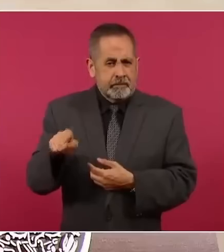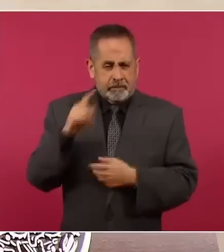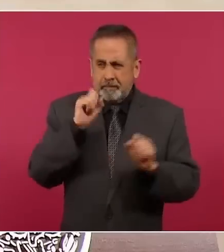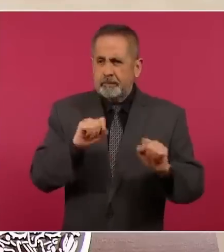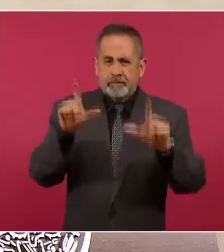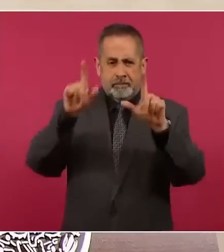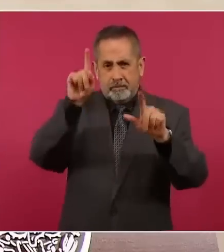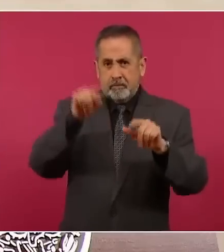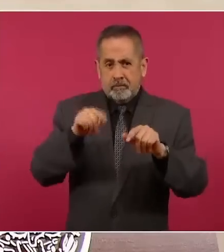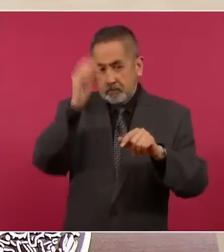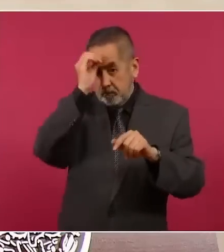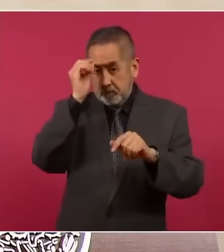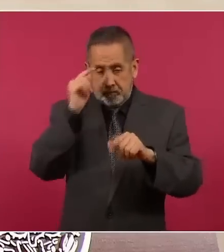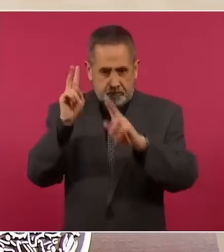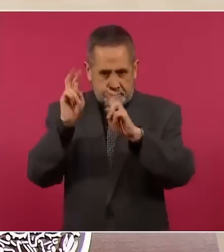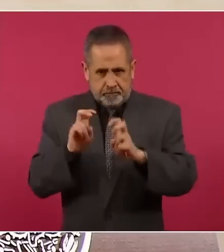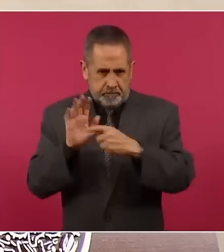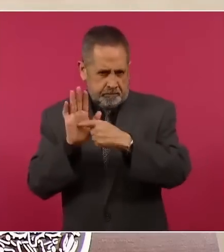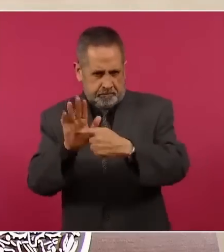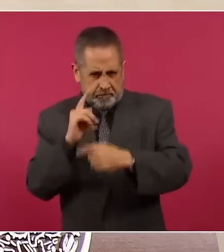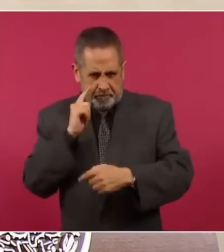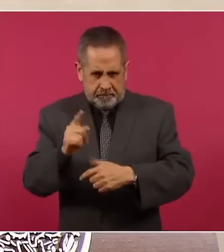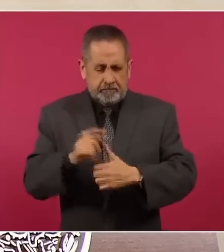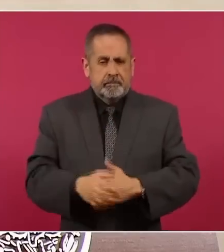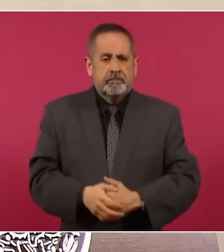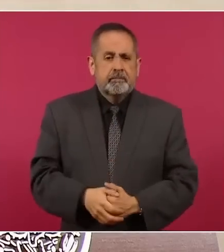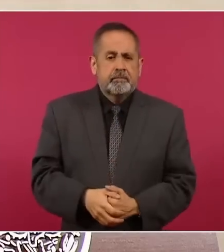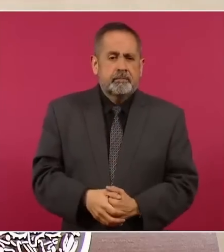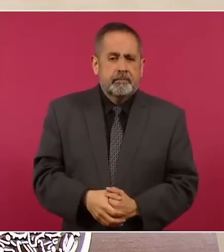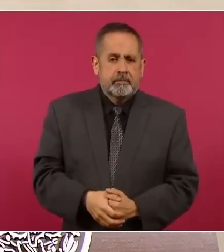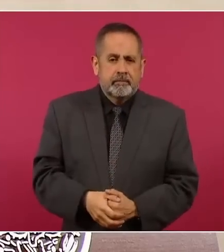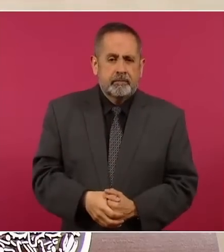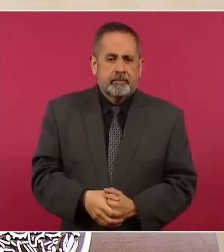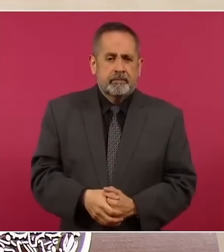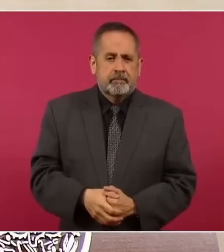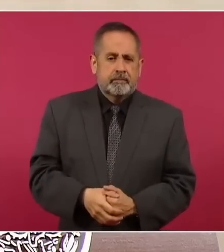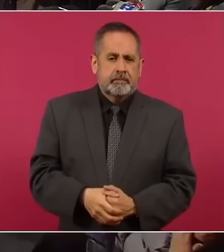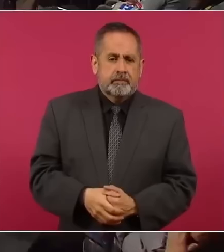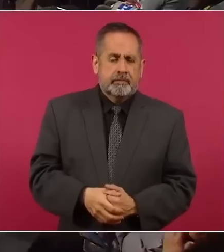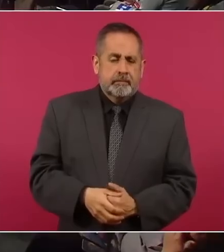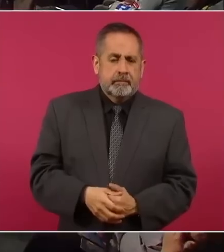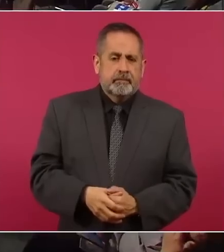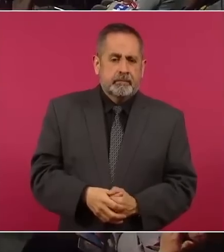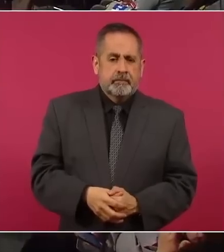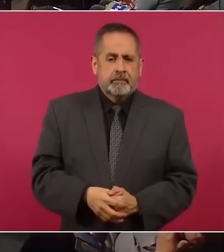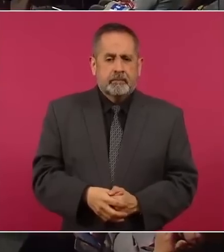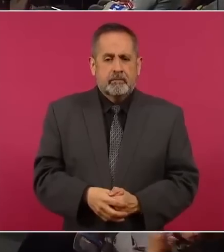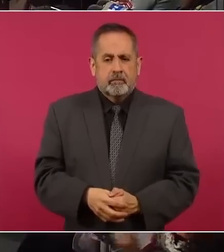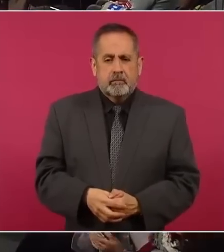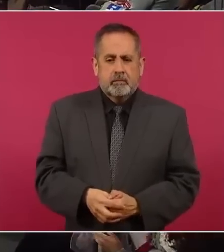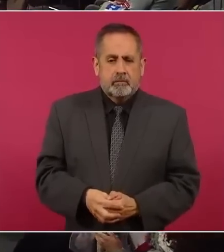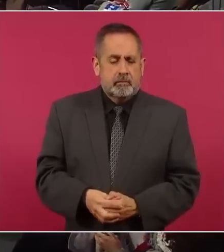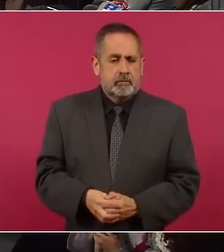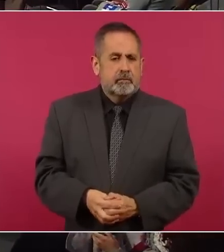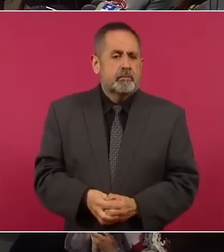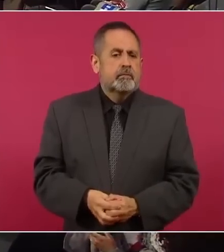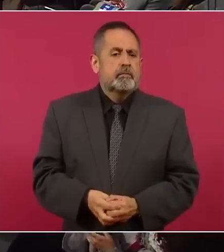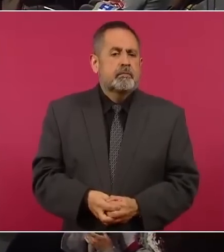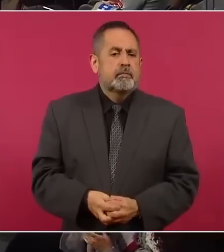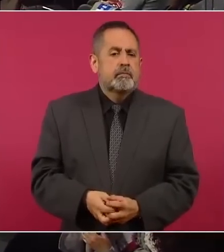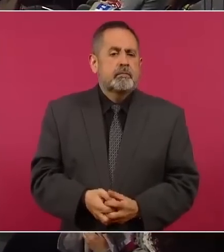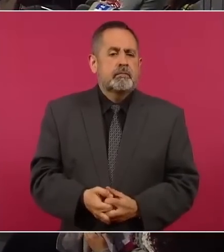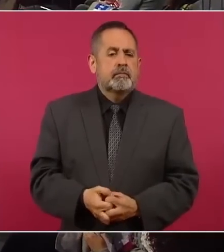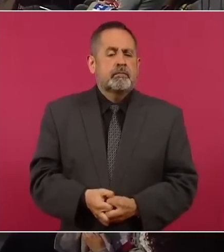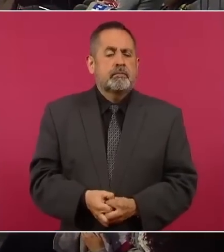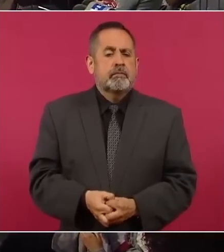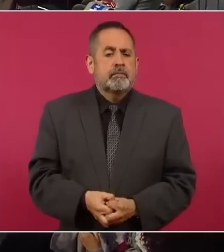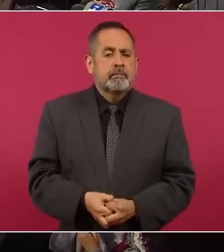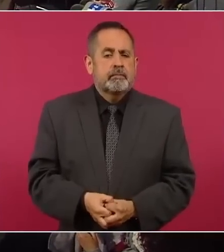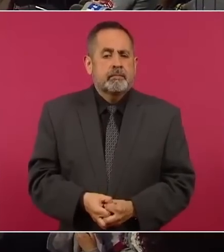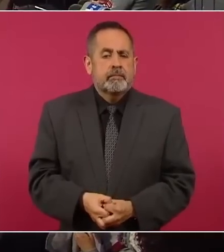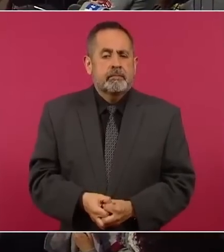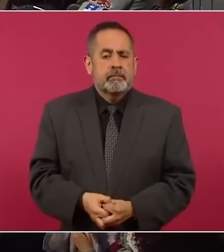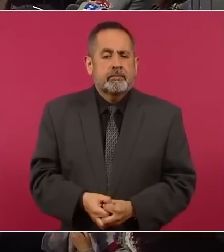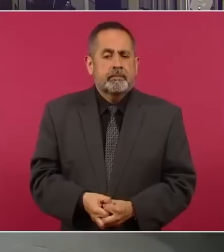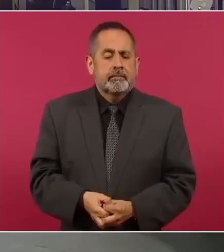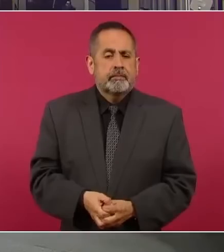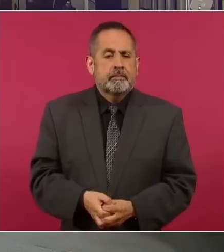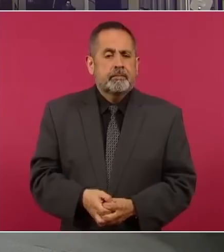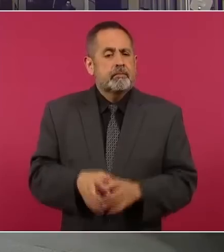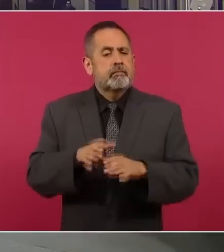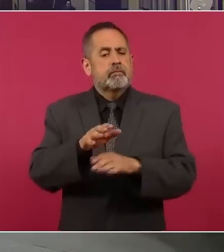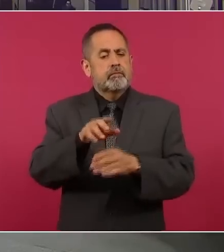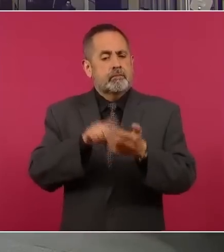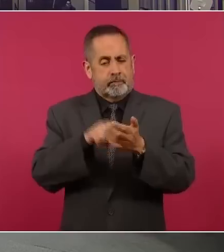sobre